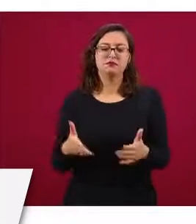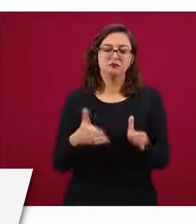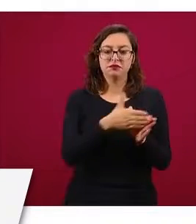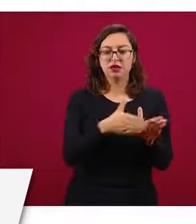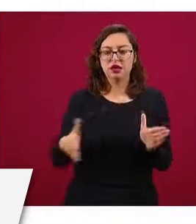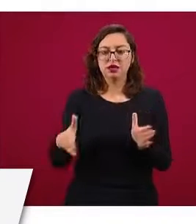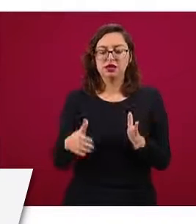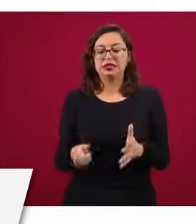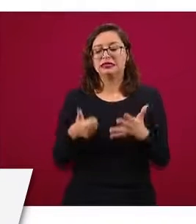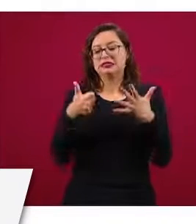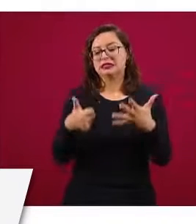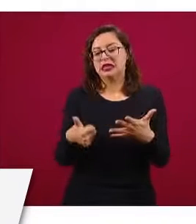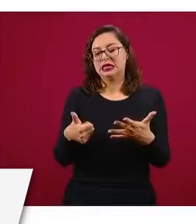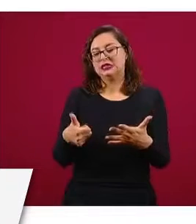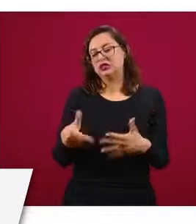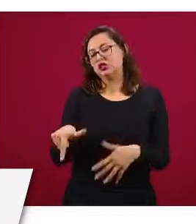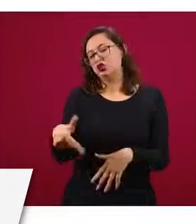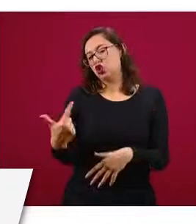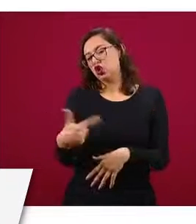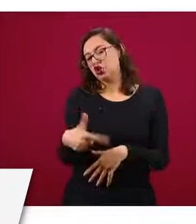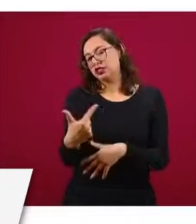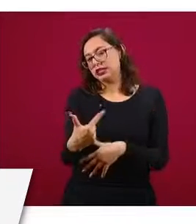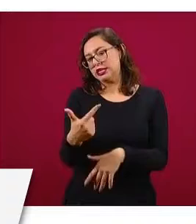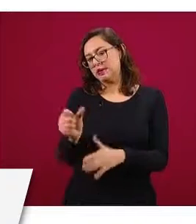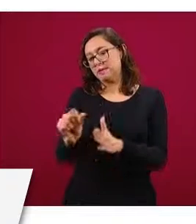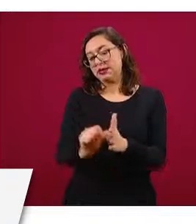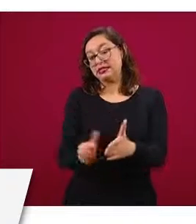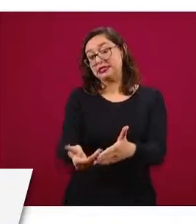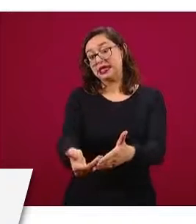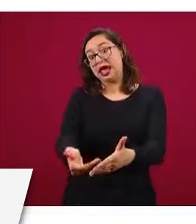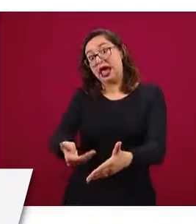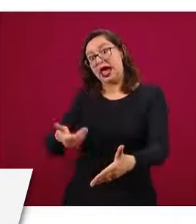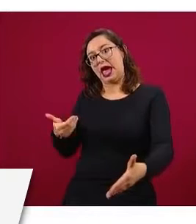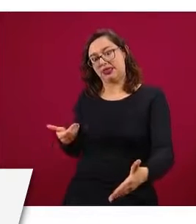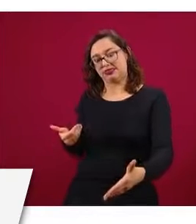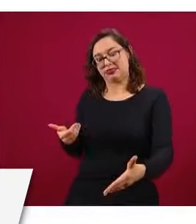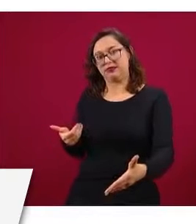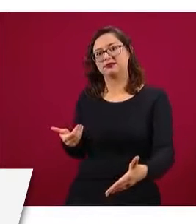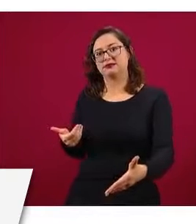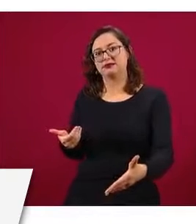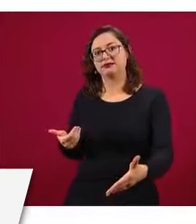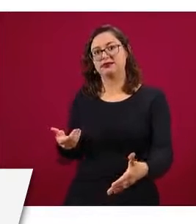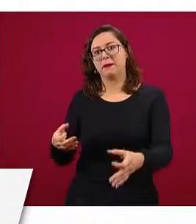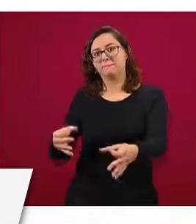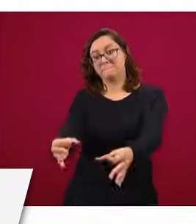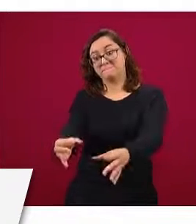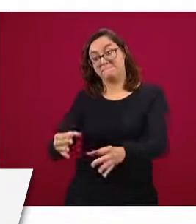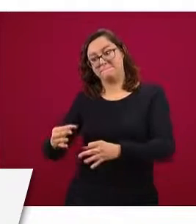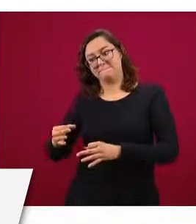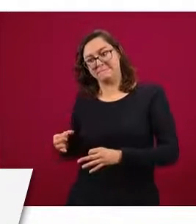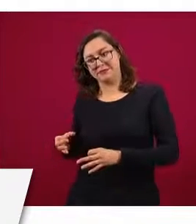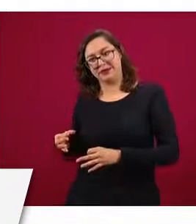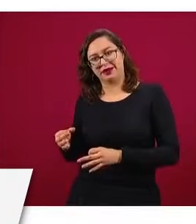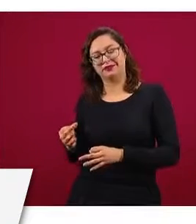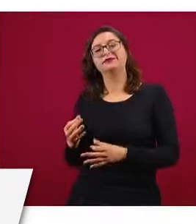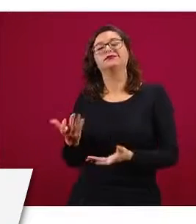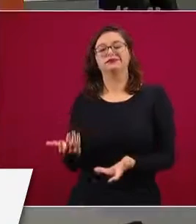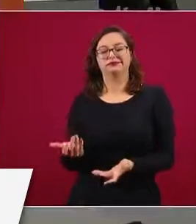antes a la vacuna. Es decir, si no existiera este acuerdo y si no trabajamos desde ahora,